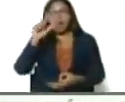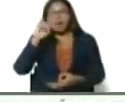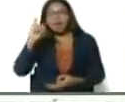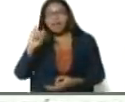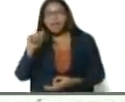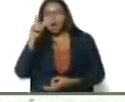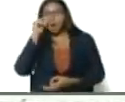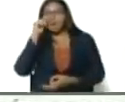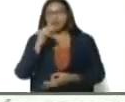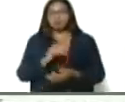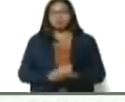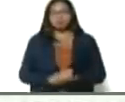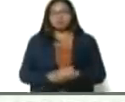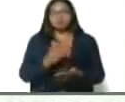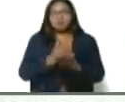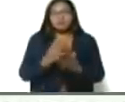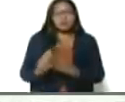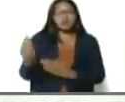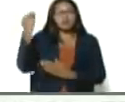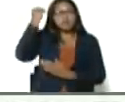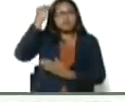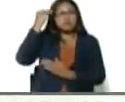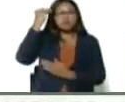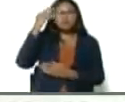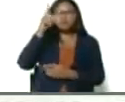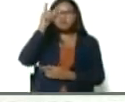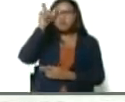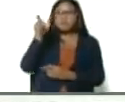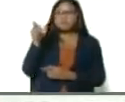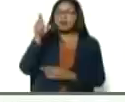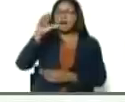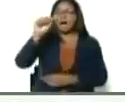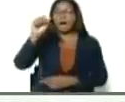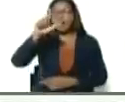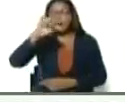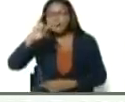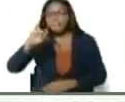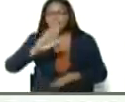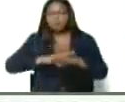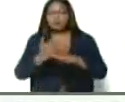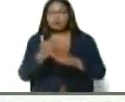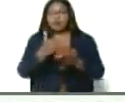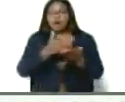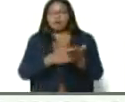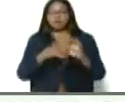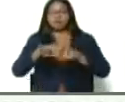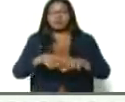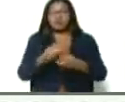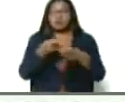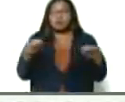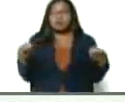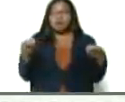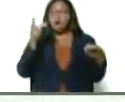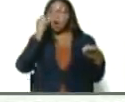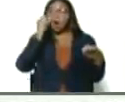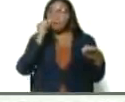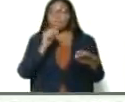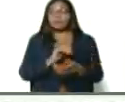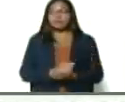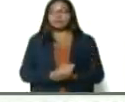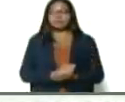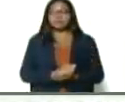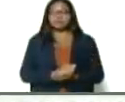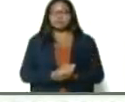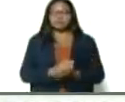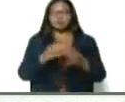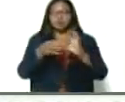Rodríguez, siempre me viene a la mente Alí Rodríguez. Porque Alí, mira, cuando fue secretario general de la UNASUR, de